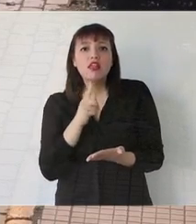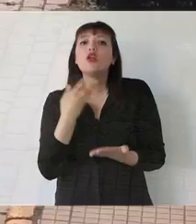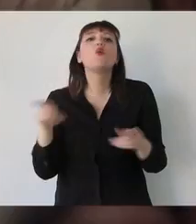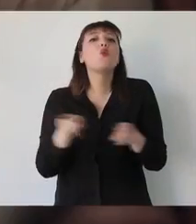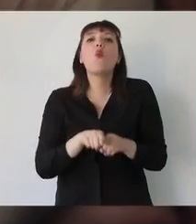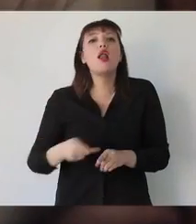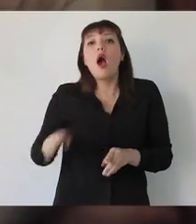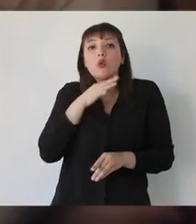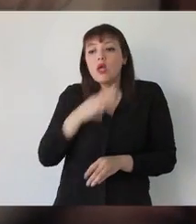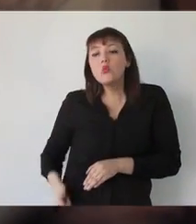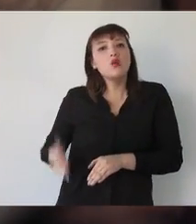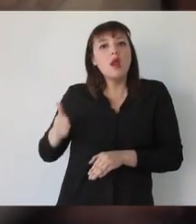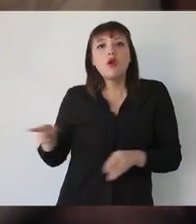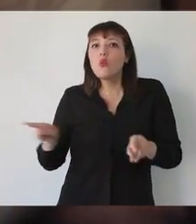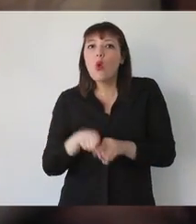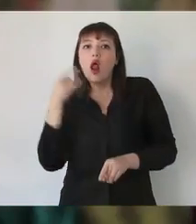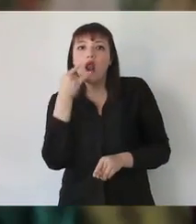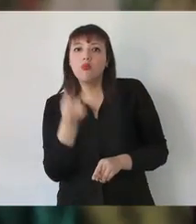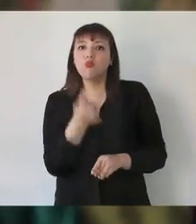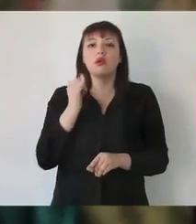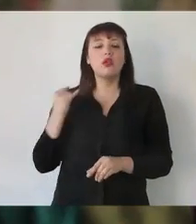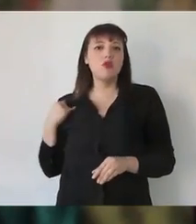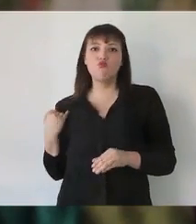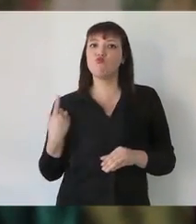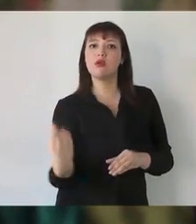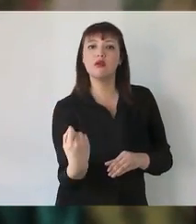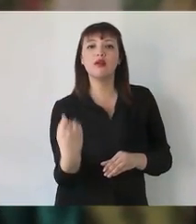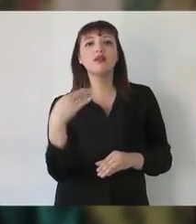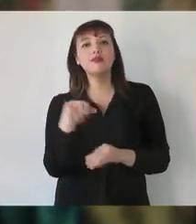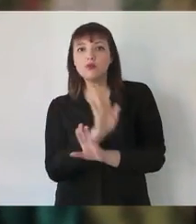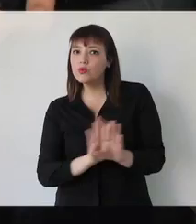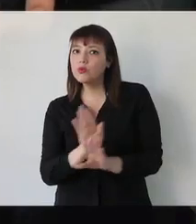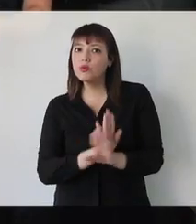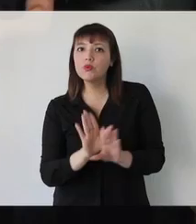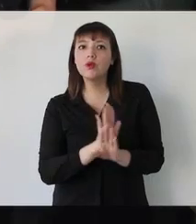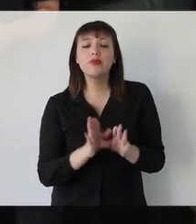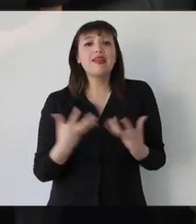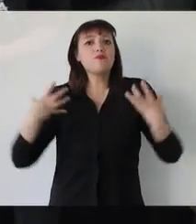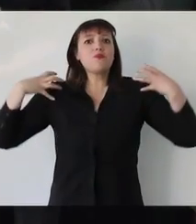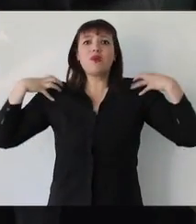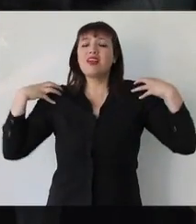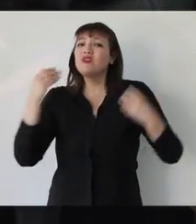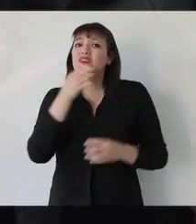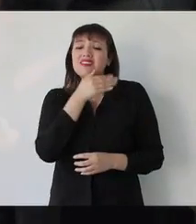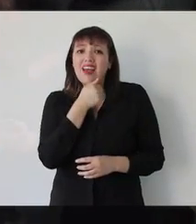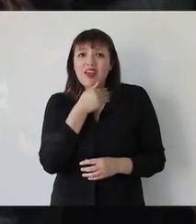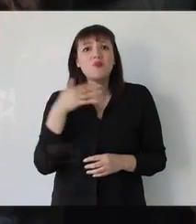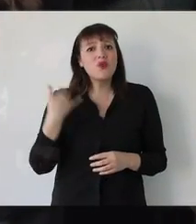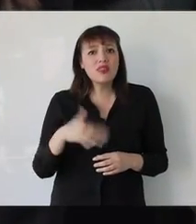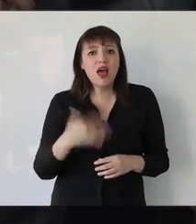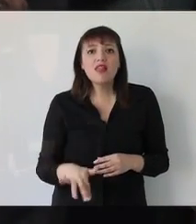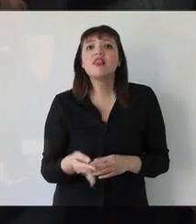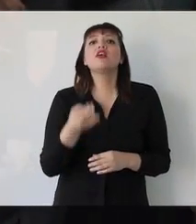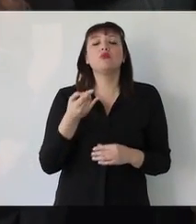quien usa un arma. Y el exceso de velocidad es una imprudencia sin duda alguna. Porque responsablemente yo decido tomar